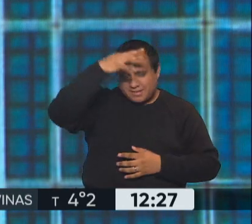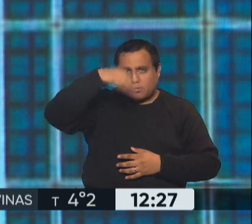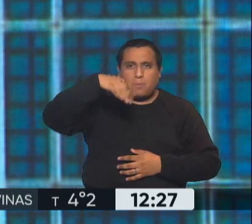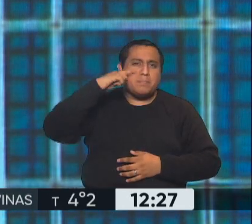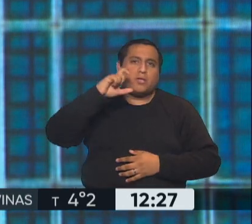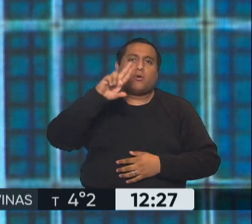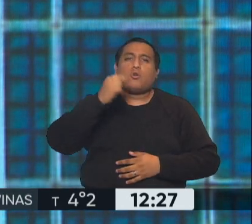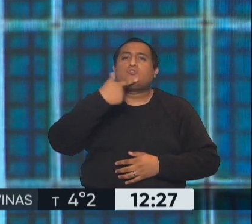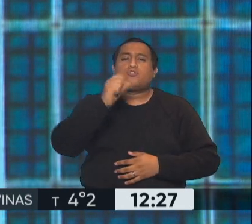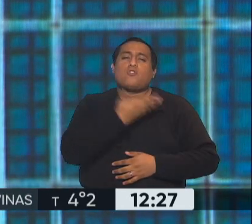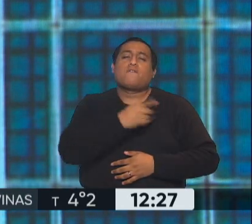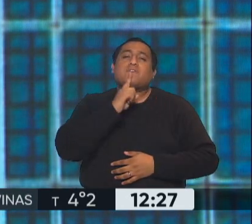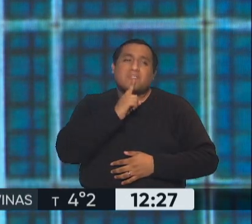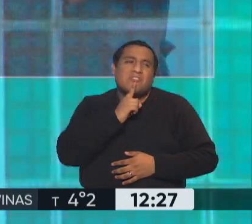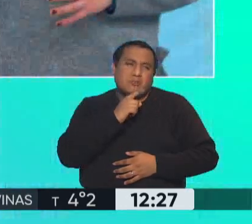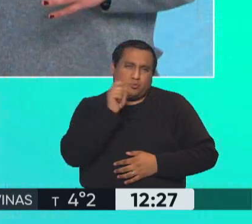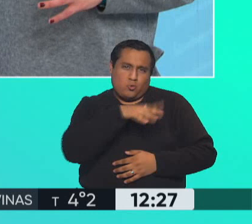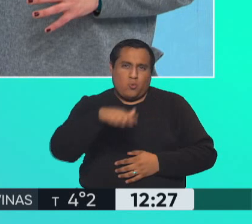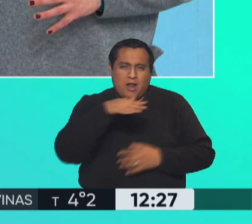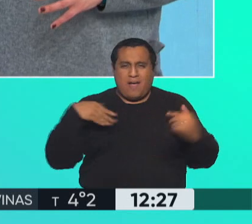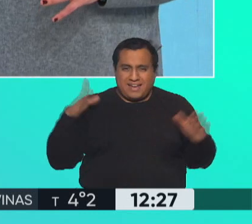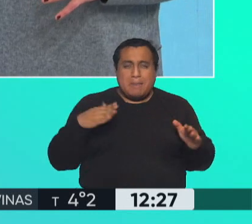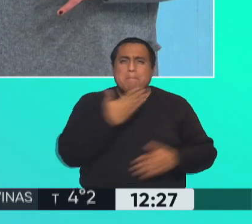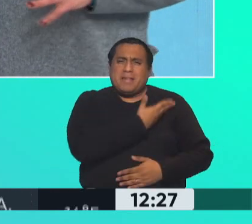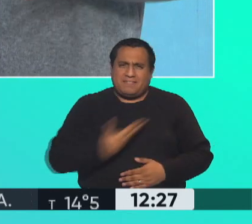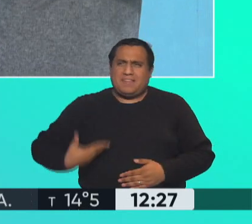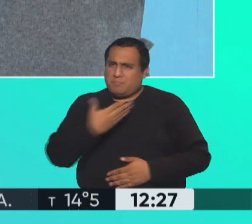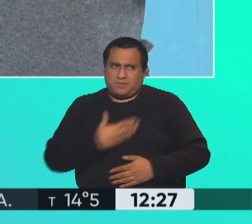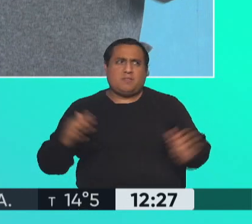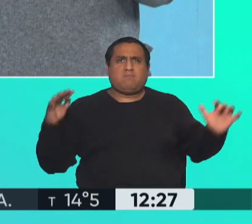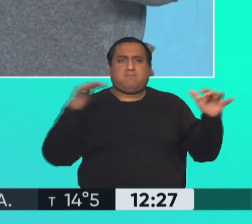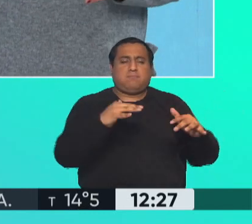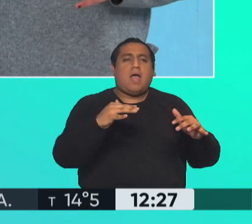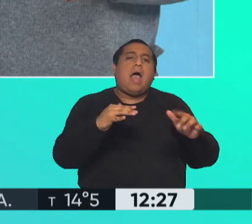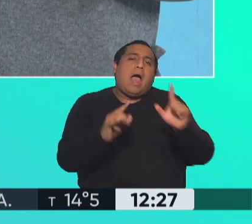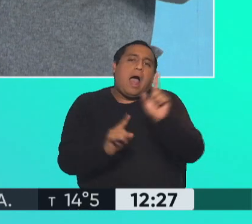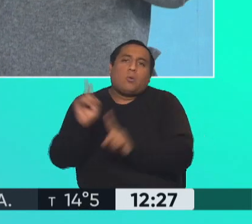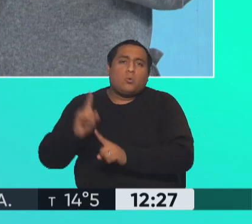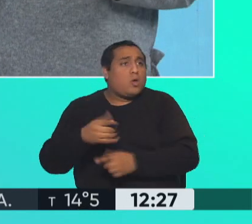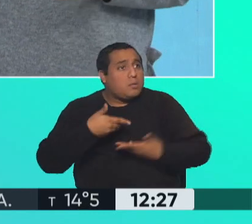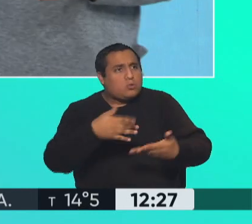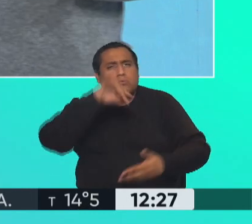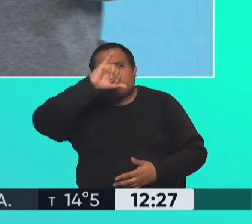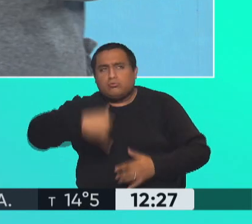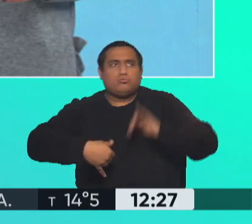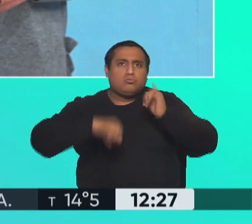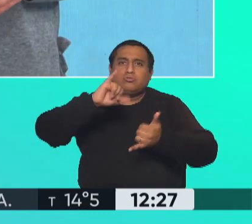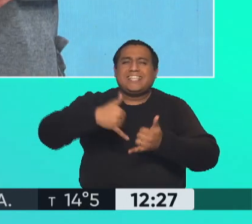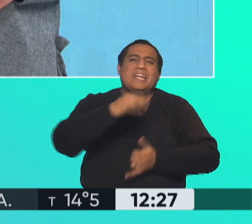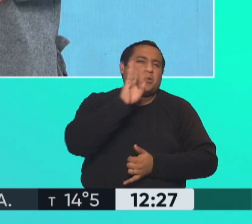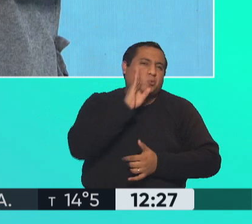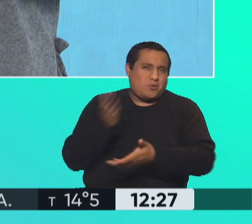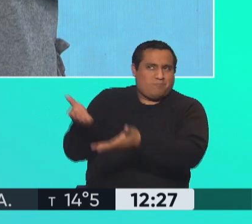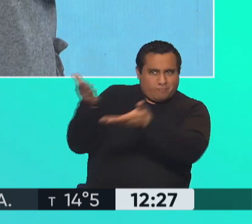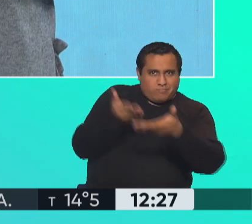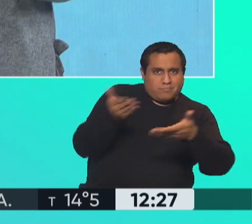de Los Ángeles. Ahí van a asistir los presidentes que aceptaron esta invitación de Estados Unidos. Recordemos